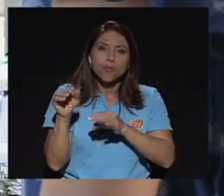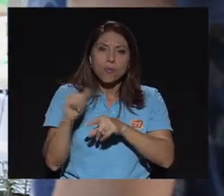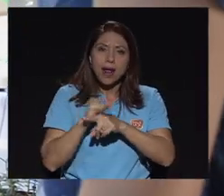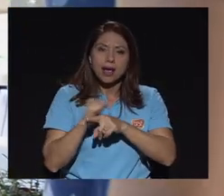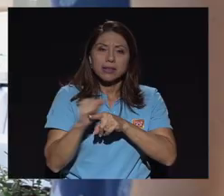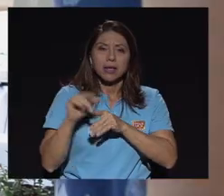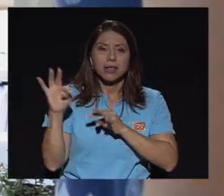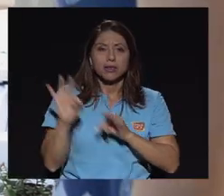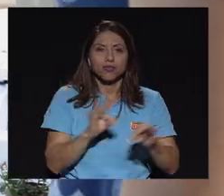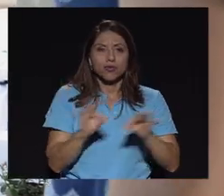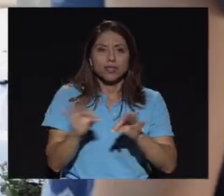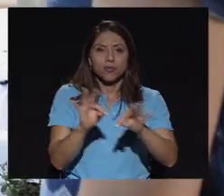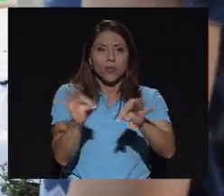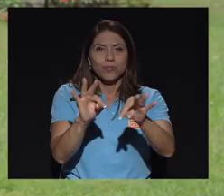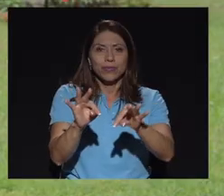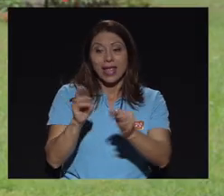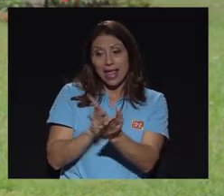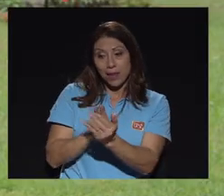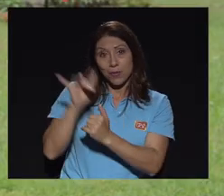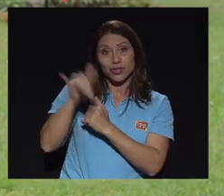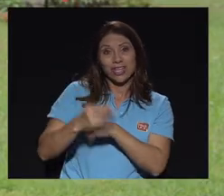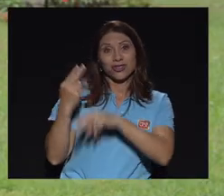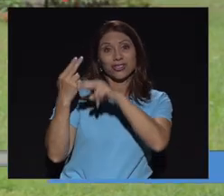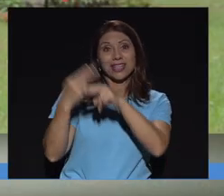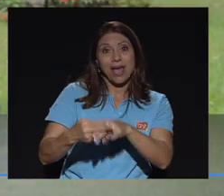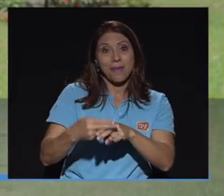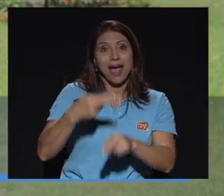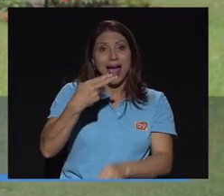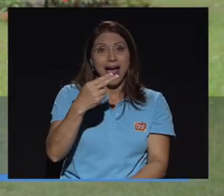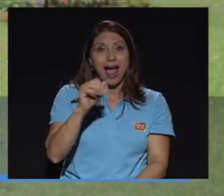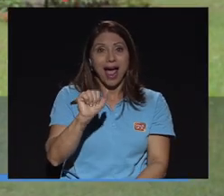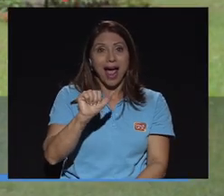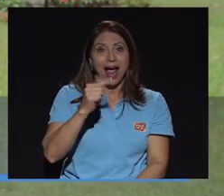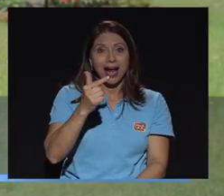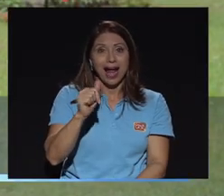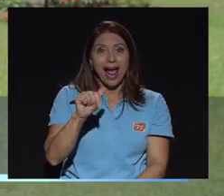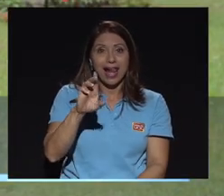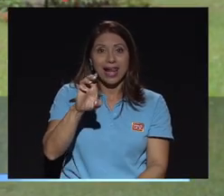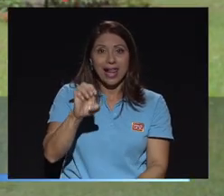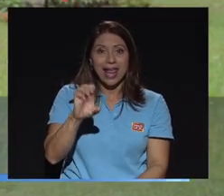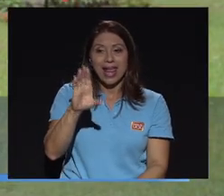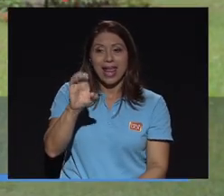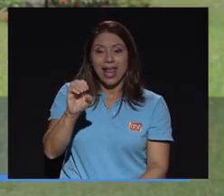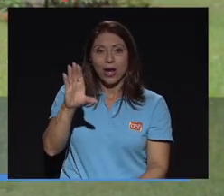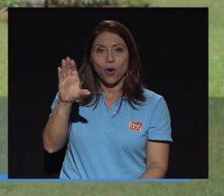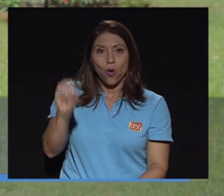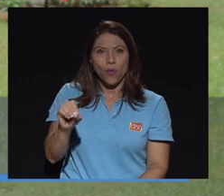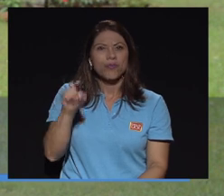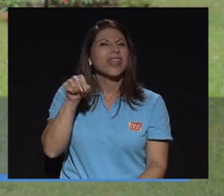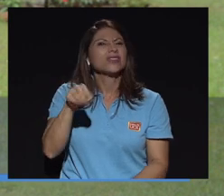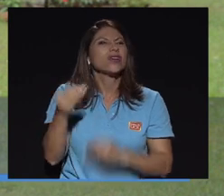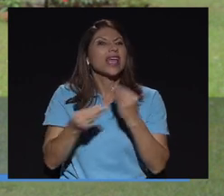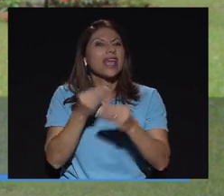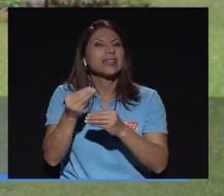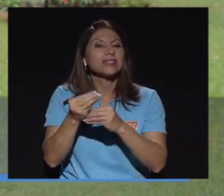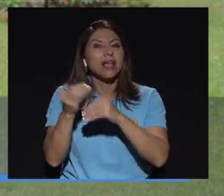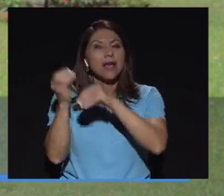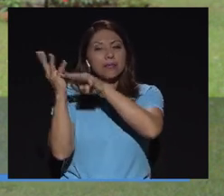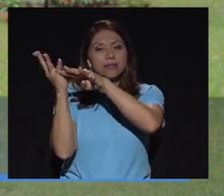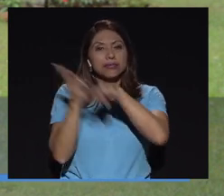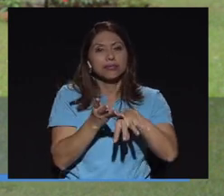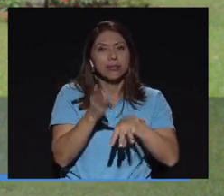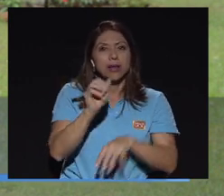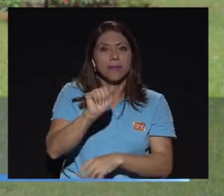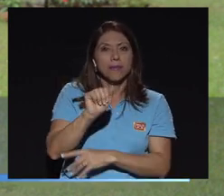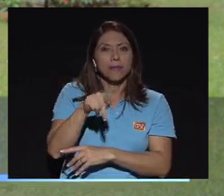del turismo. Bueno el proyecto se llama Hágale Eco, es una aplicación móvil, es un diseño de aplicación eso